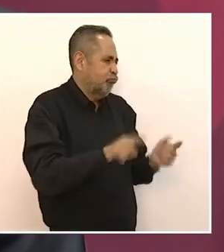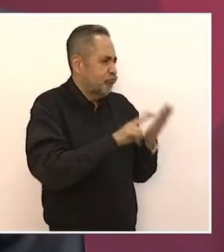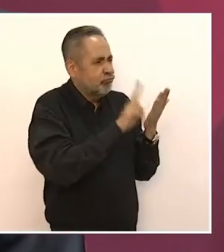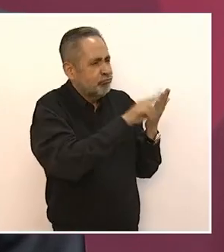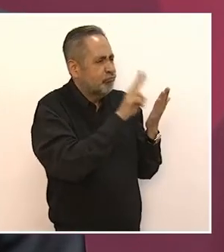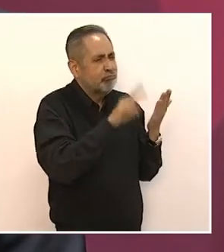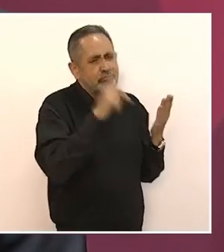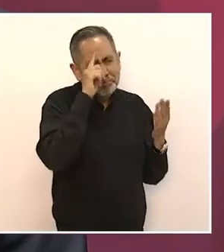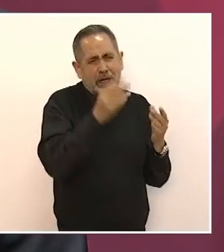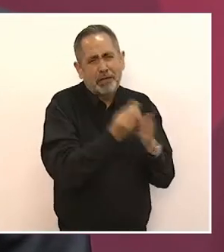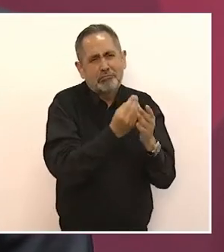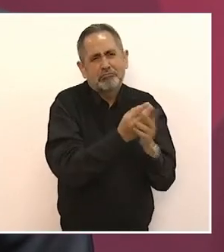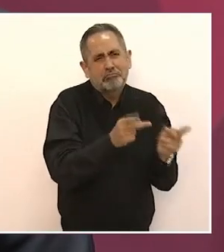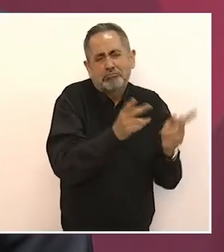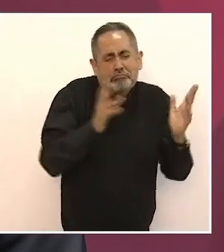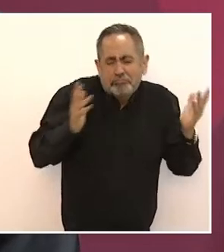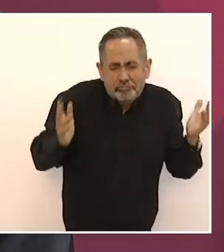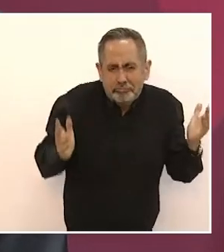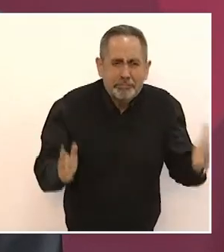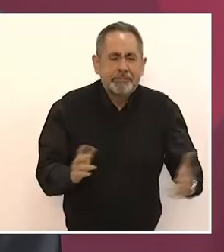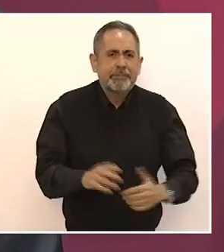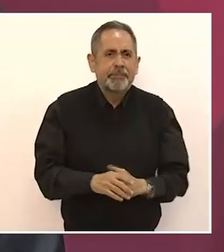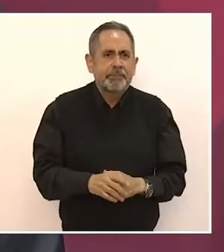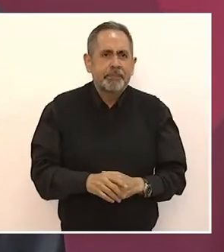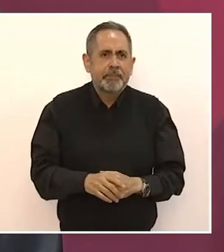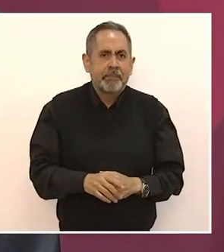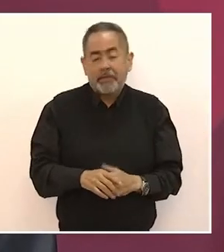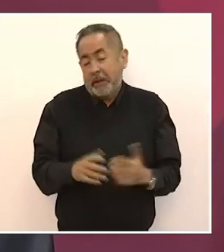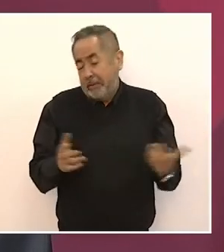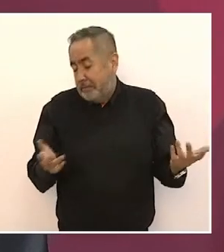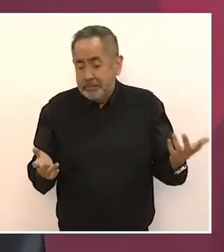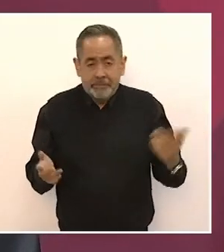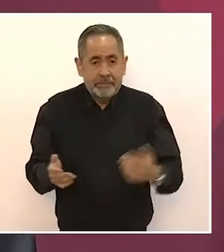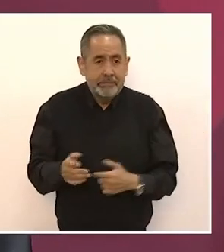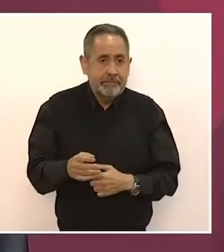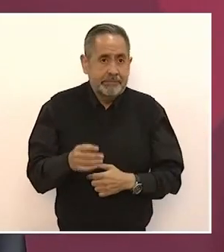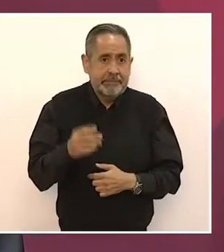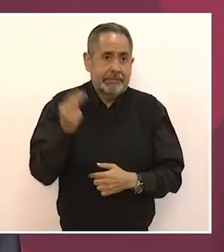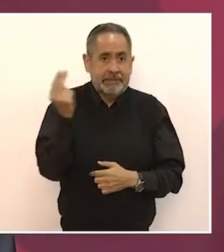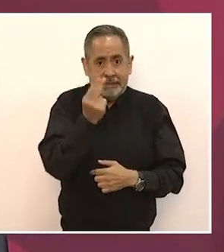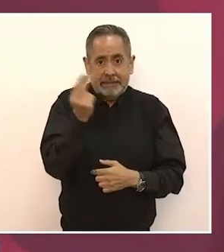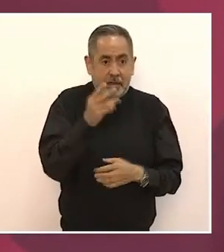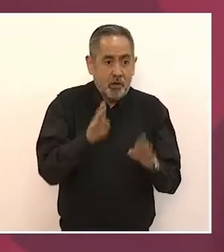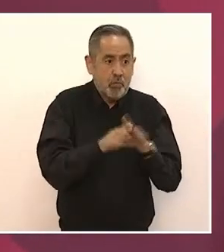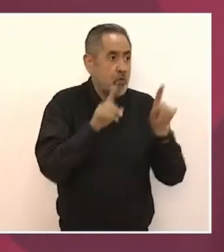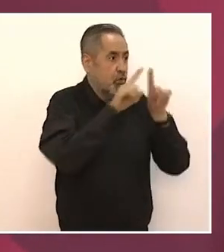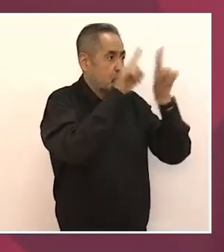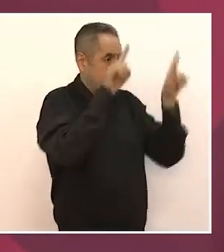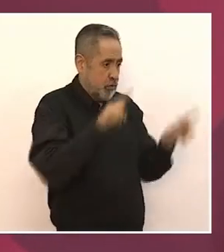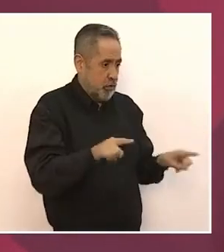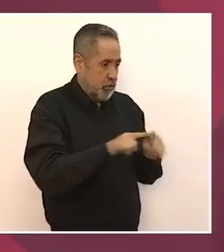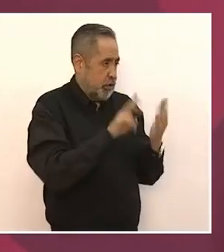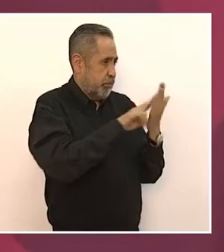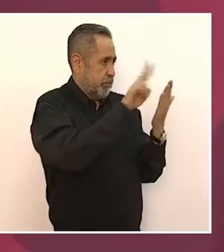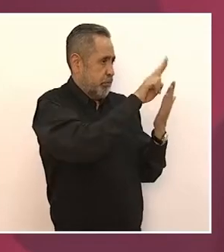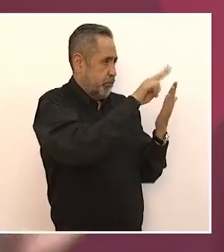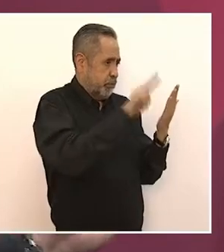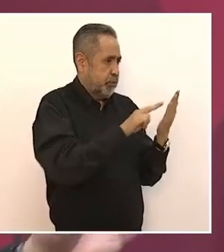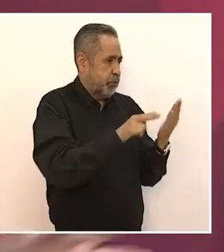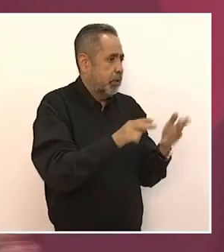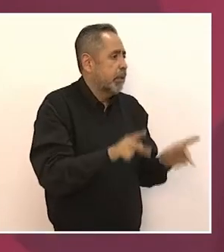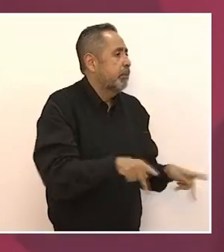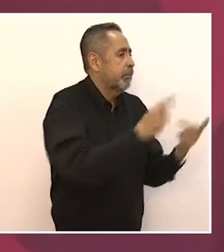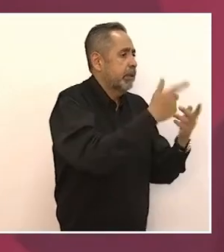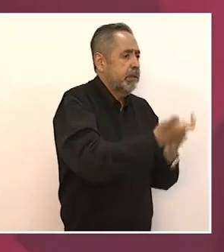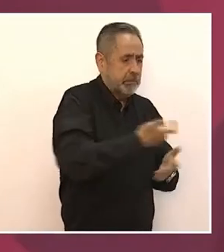necesitaban tener ingresos así,